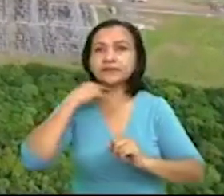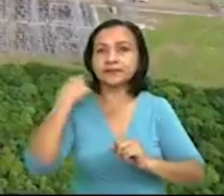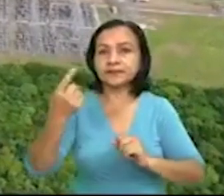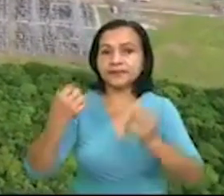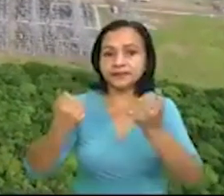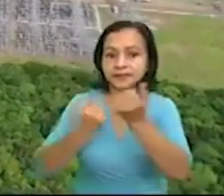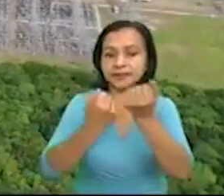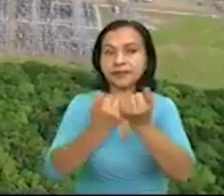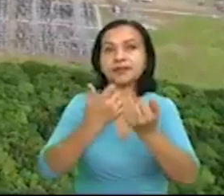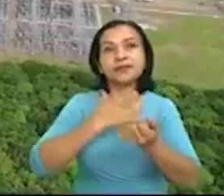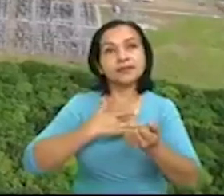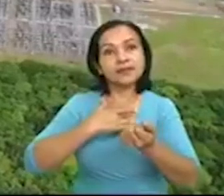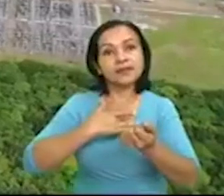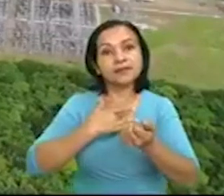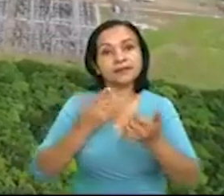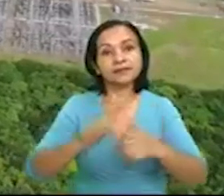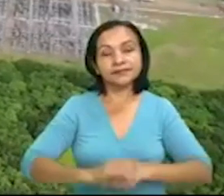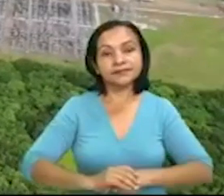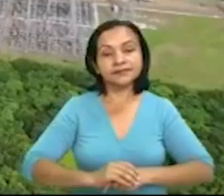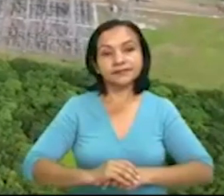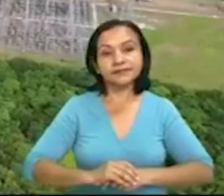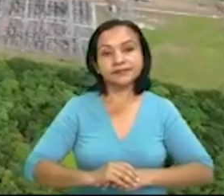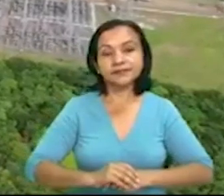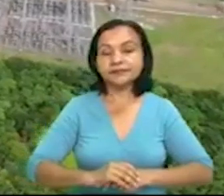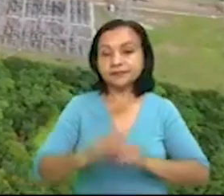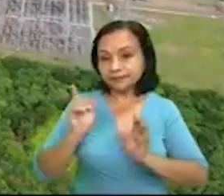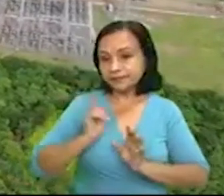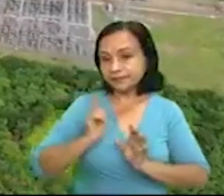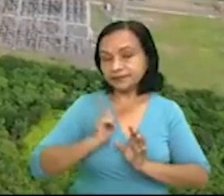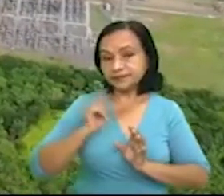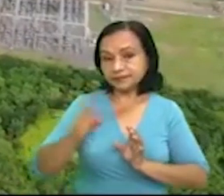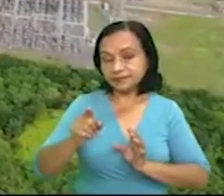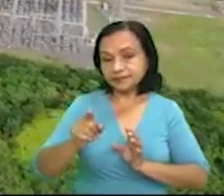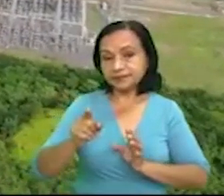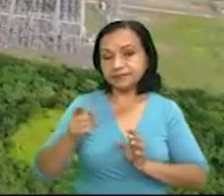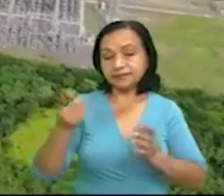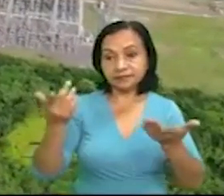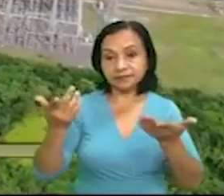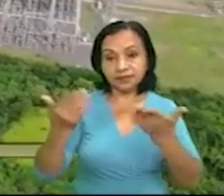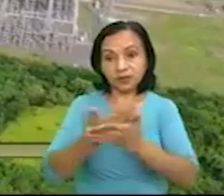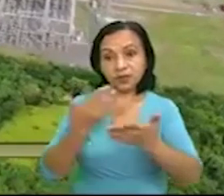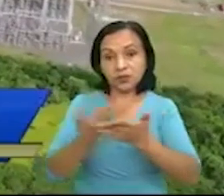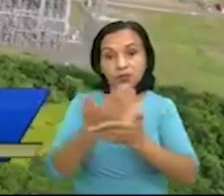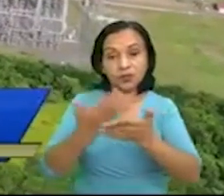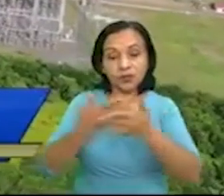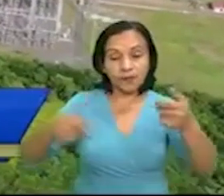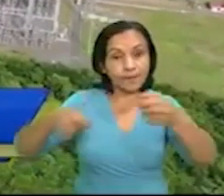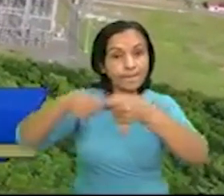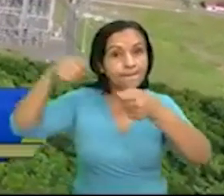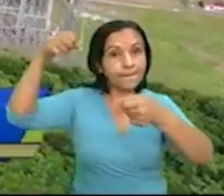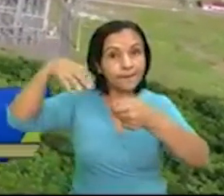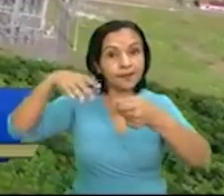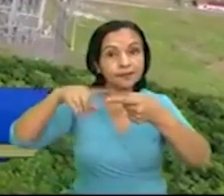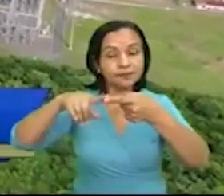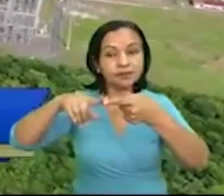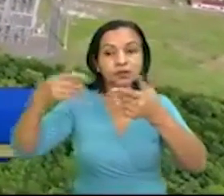apoyo necesario para las renovables. Entonces, ya con esos 300 megavatios con la